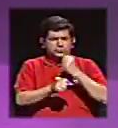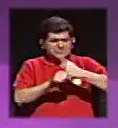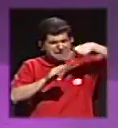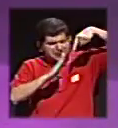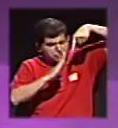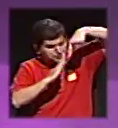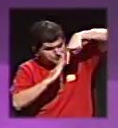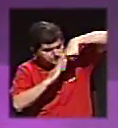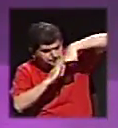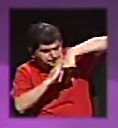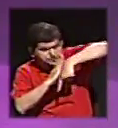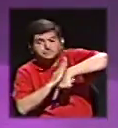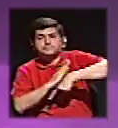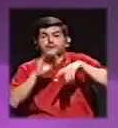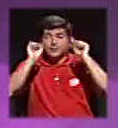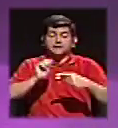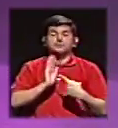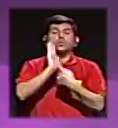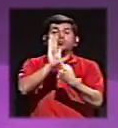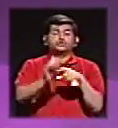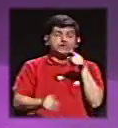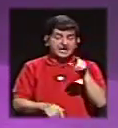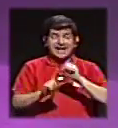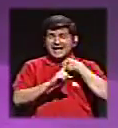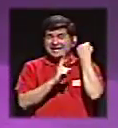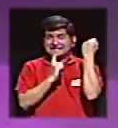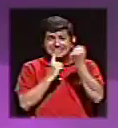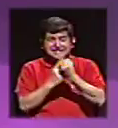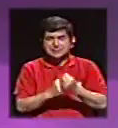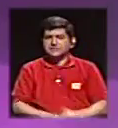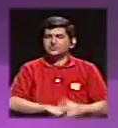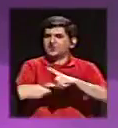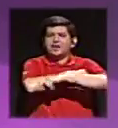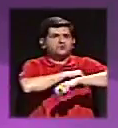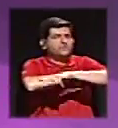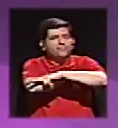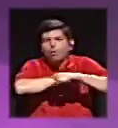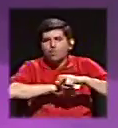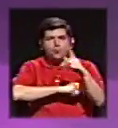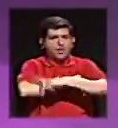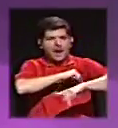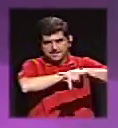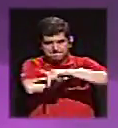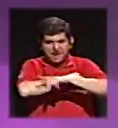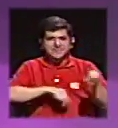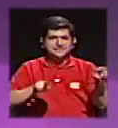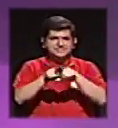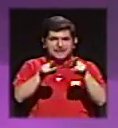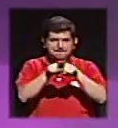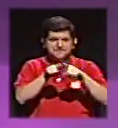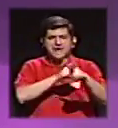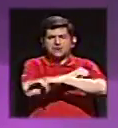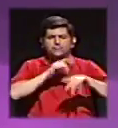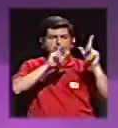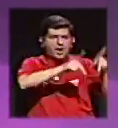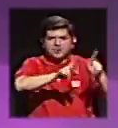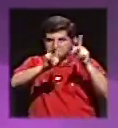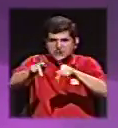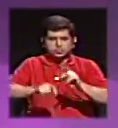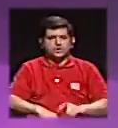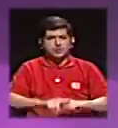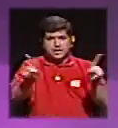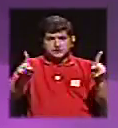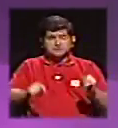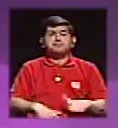metimos de fondo y se logró demostrar que eso iba a ser una estafa para el país y una estafa para los usuarios, pero